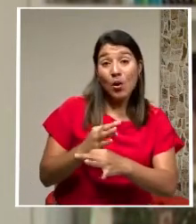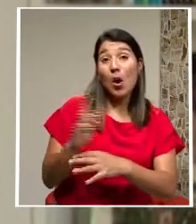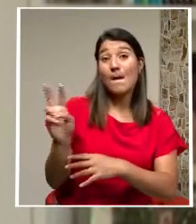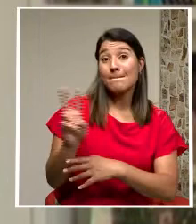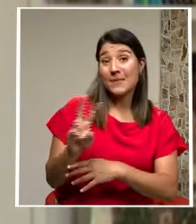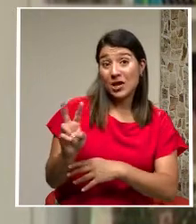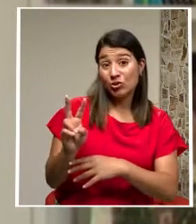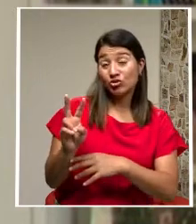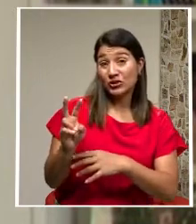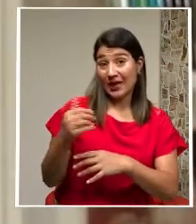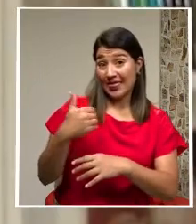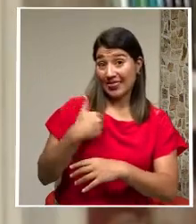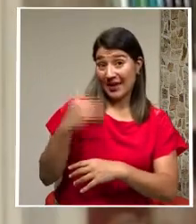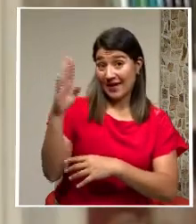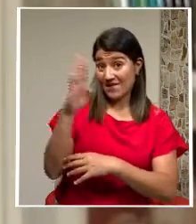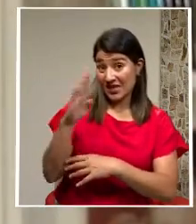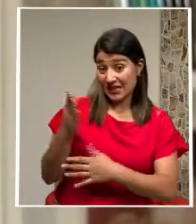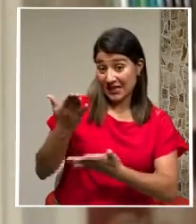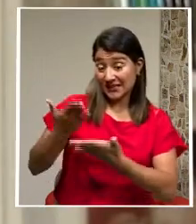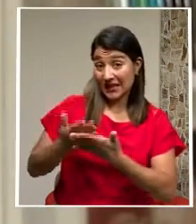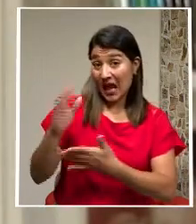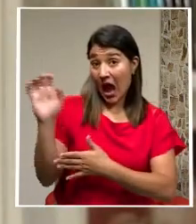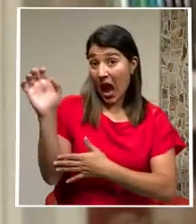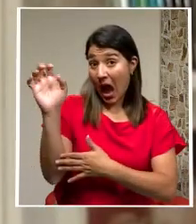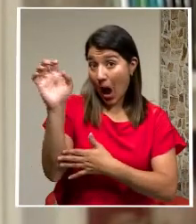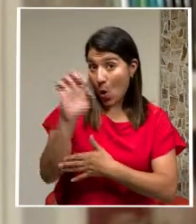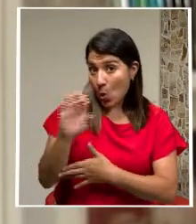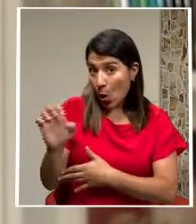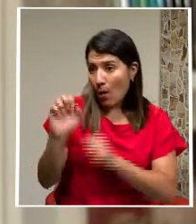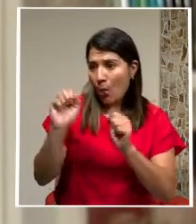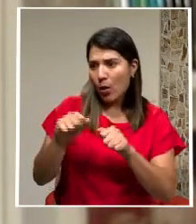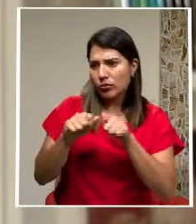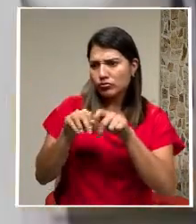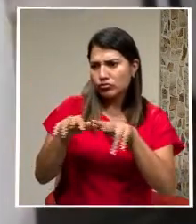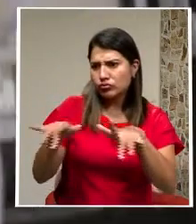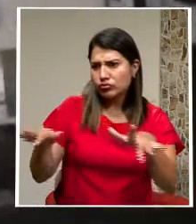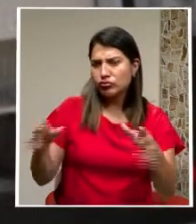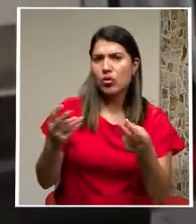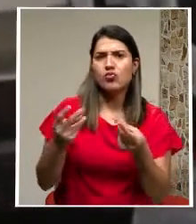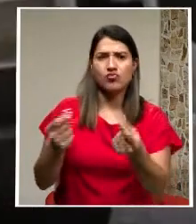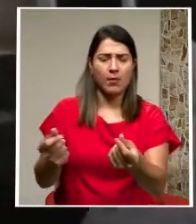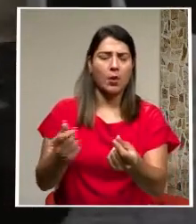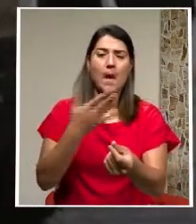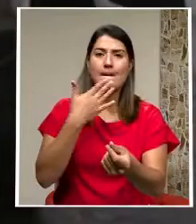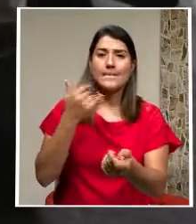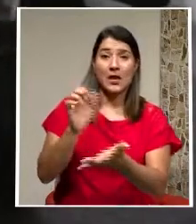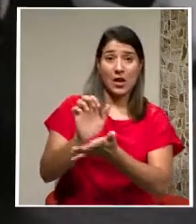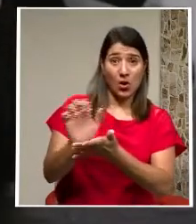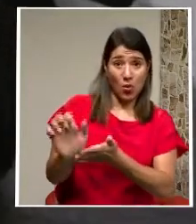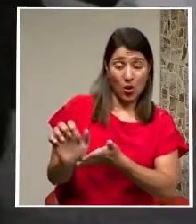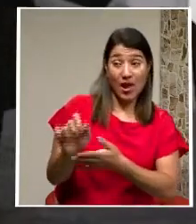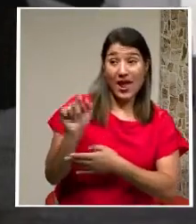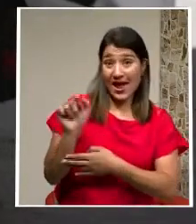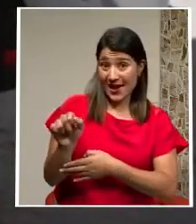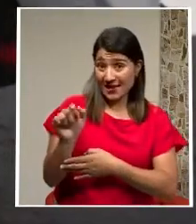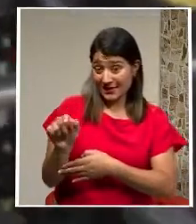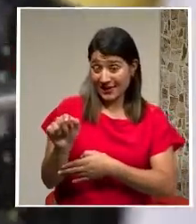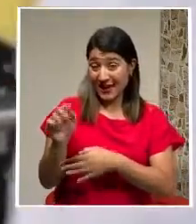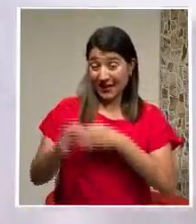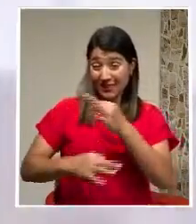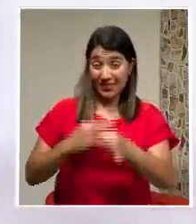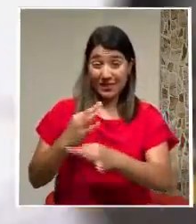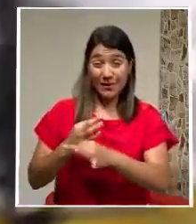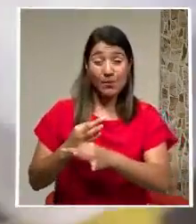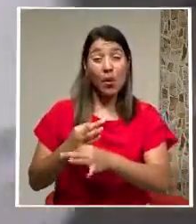El riesgo Justifica Tomar medidas Adicionales La variante Bautizada Como P1 Está causando Todavía más